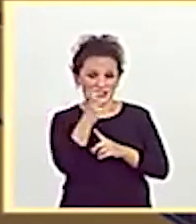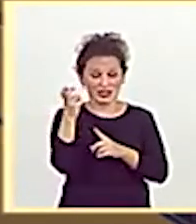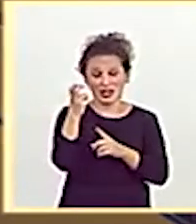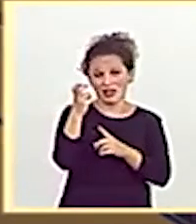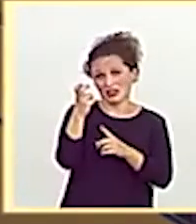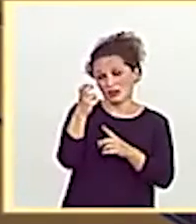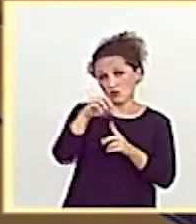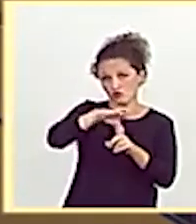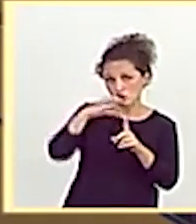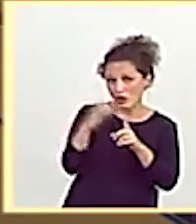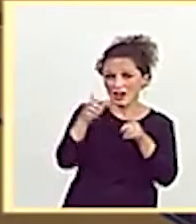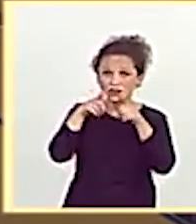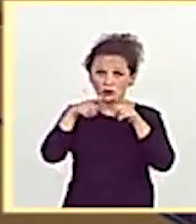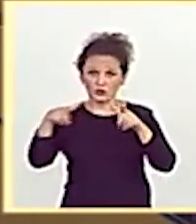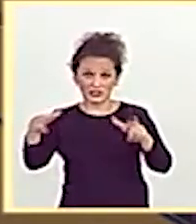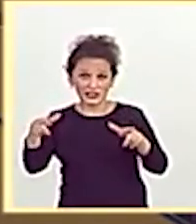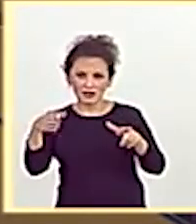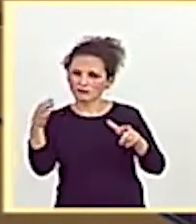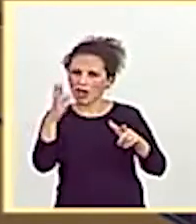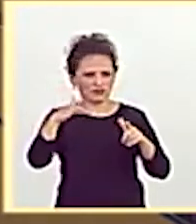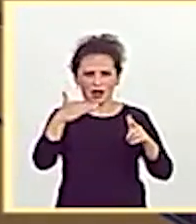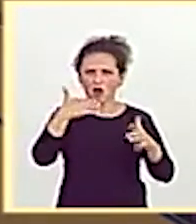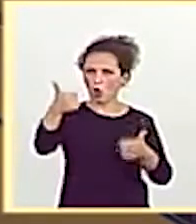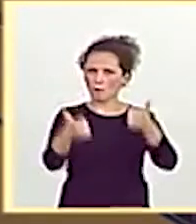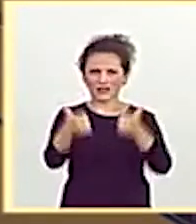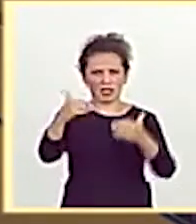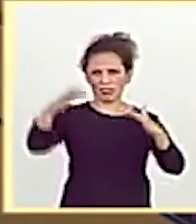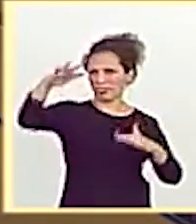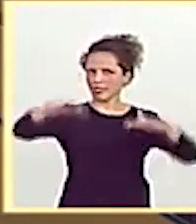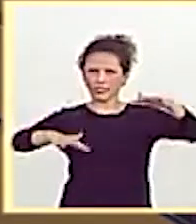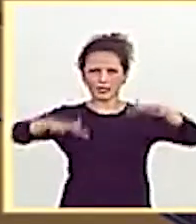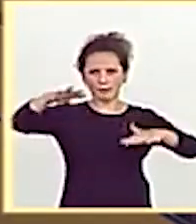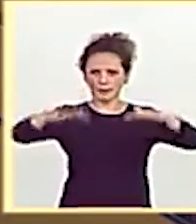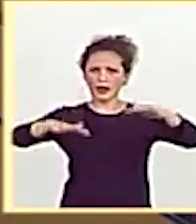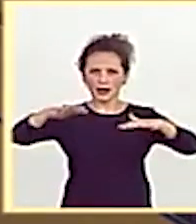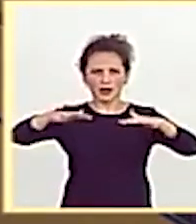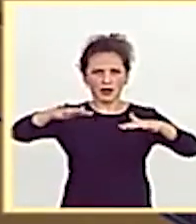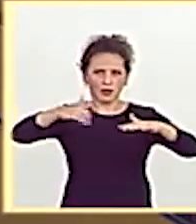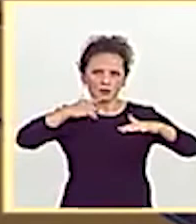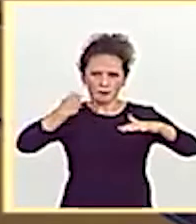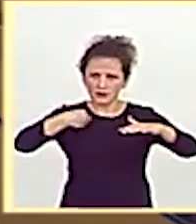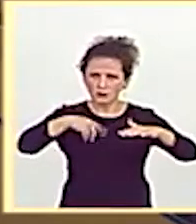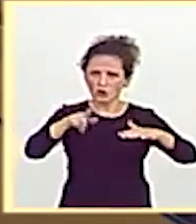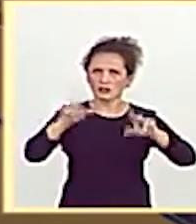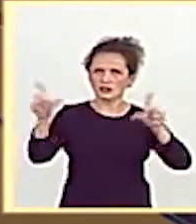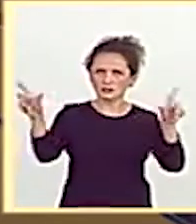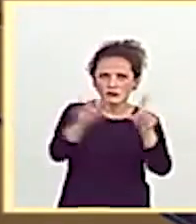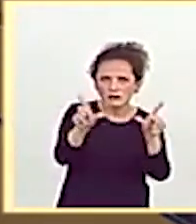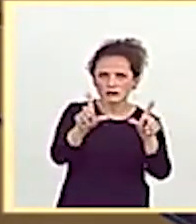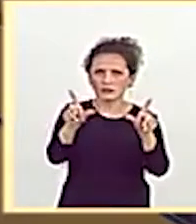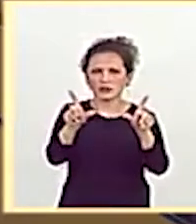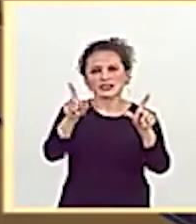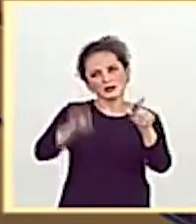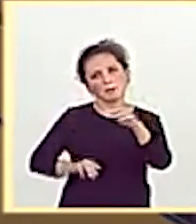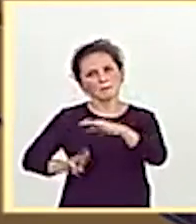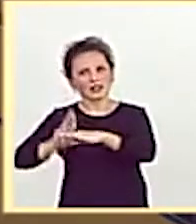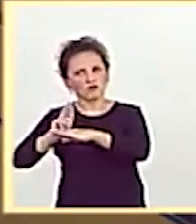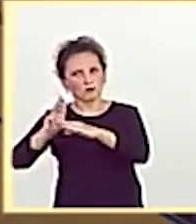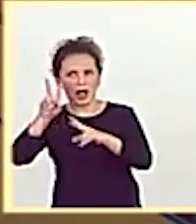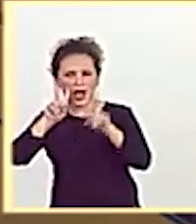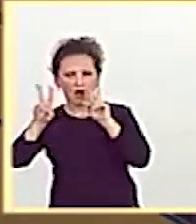supone una competencia en desiguales condiciones para los prestadores del servicio de comunicación televisiva y las plataformas